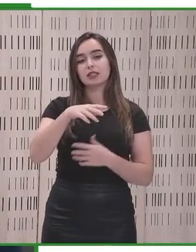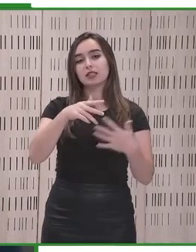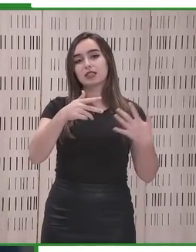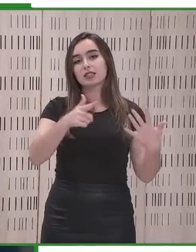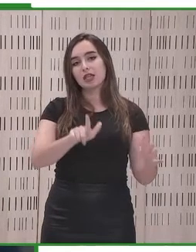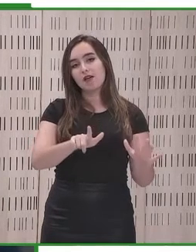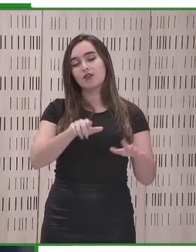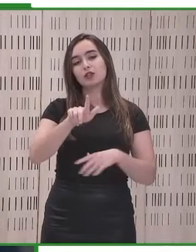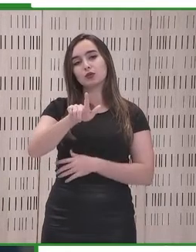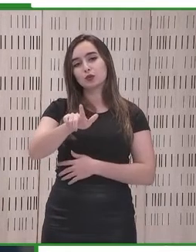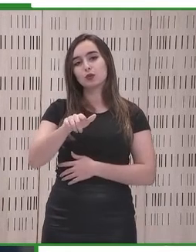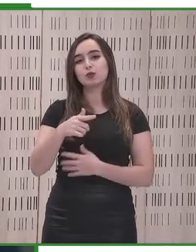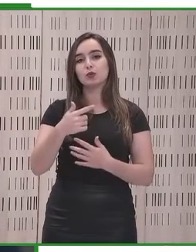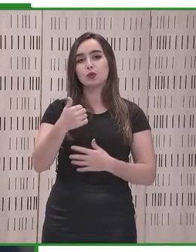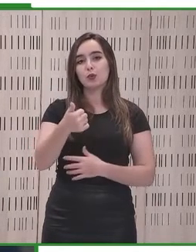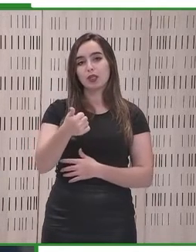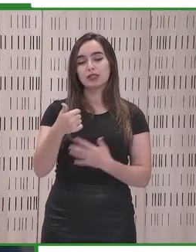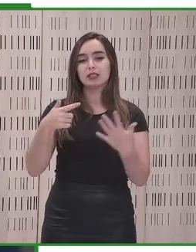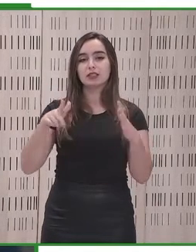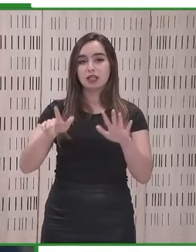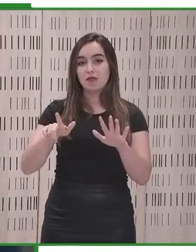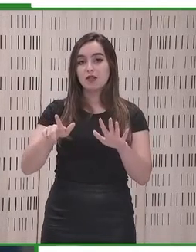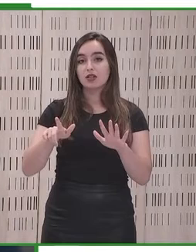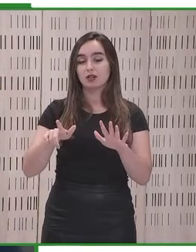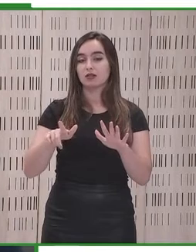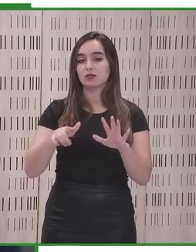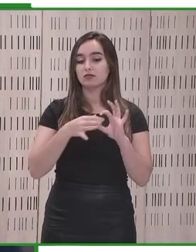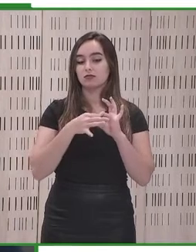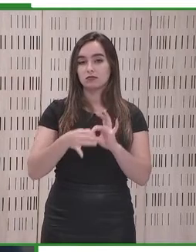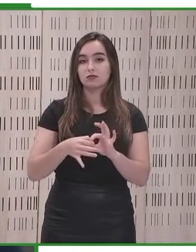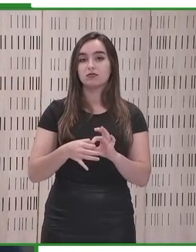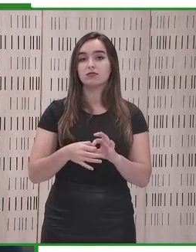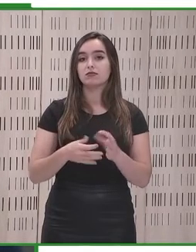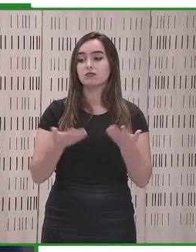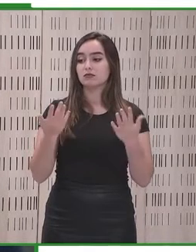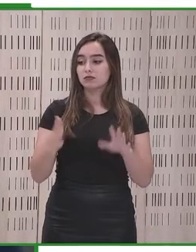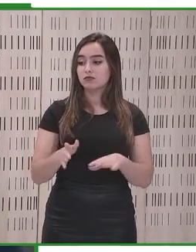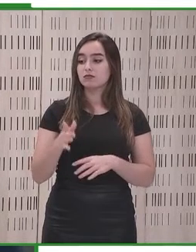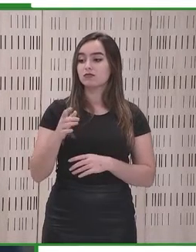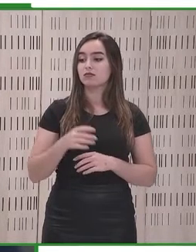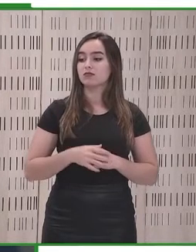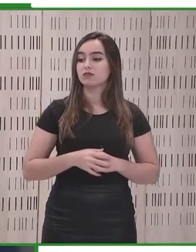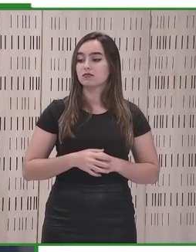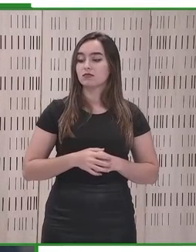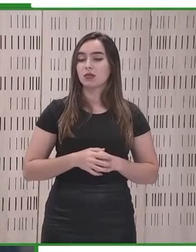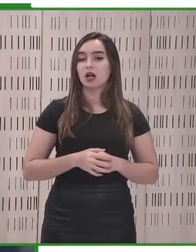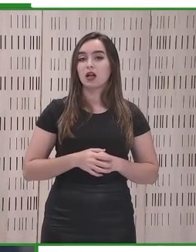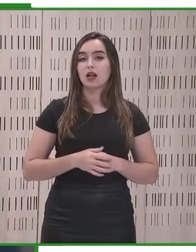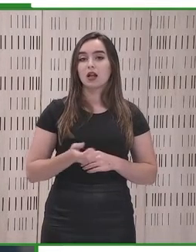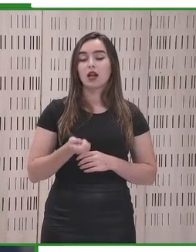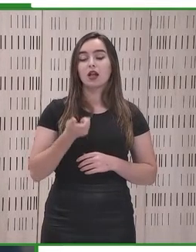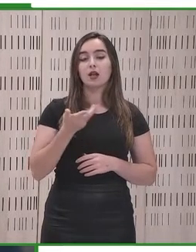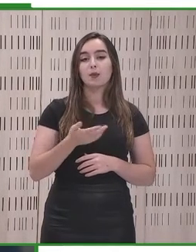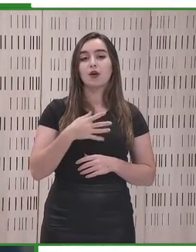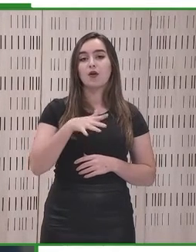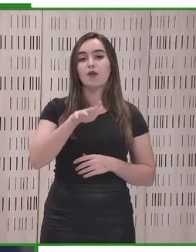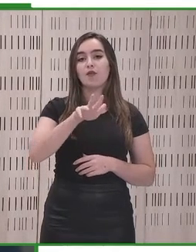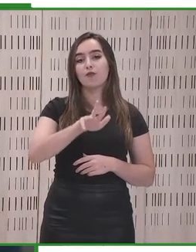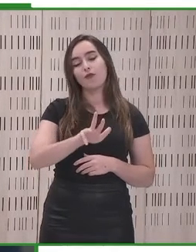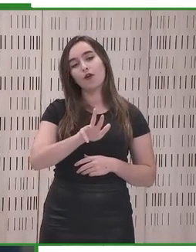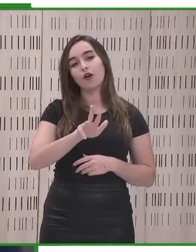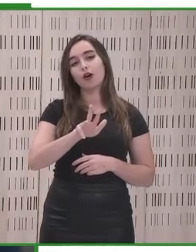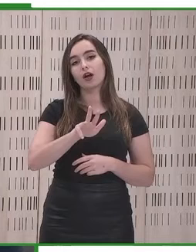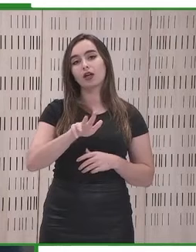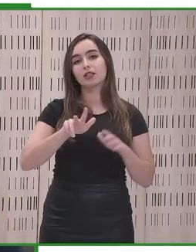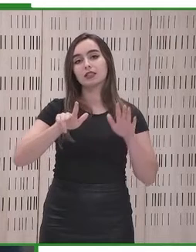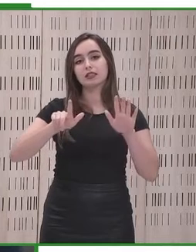a las acciones 1-0-7. Y también hemos